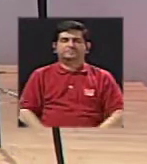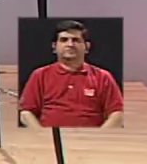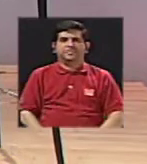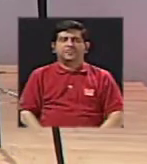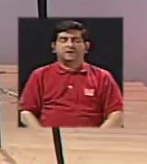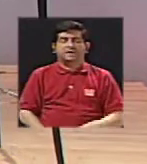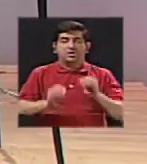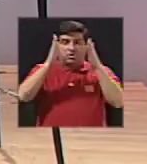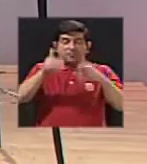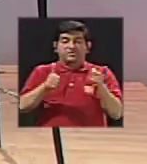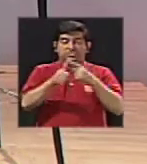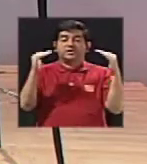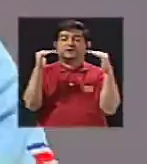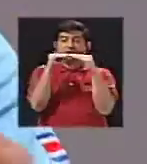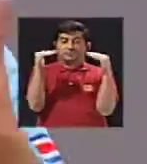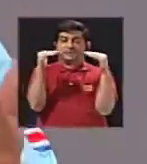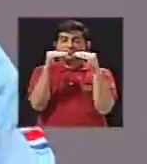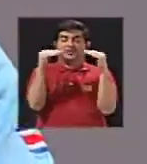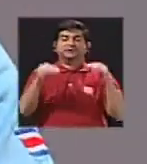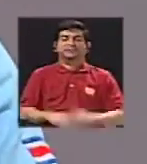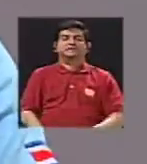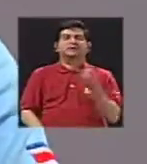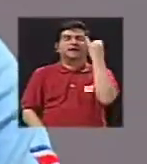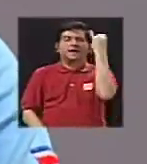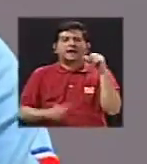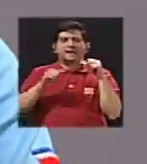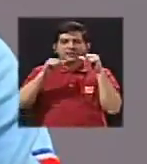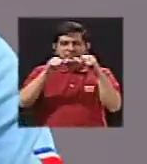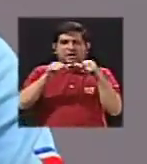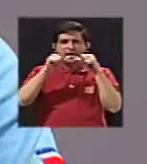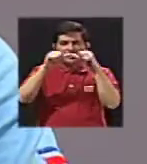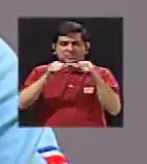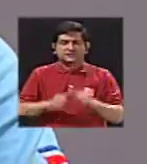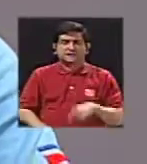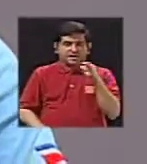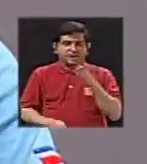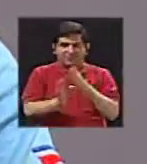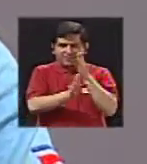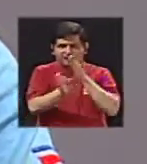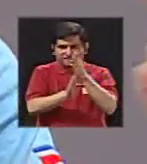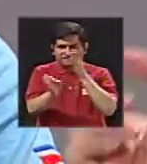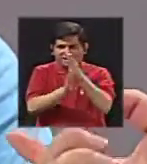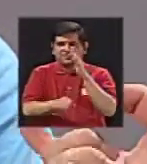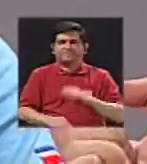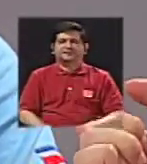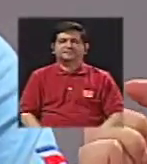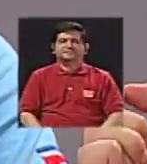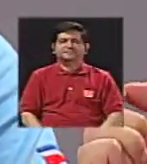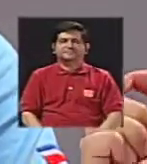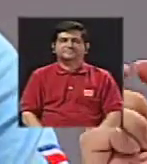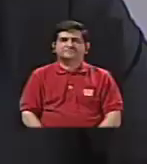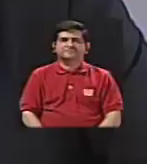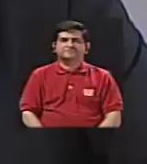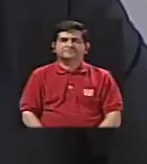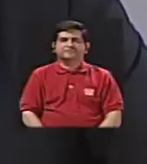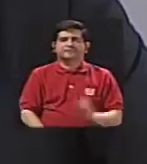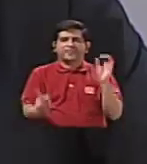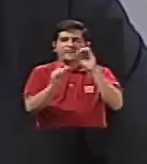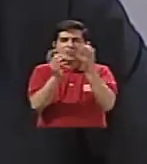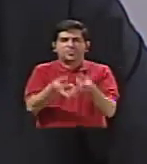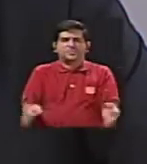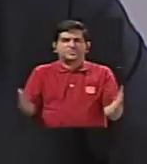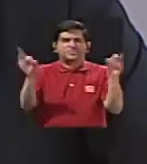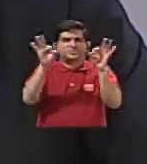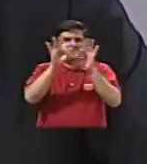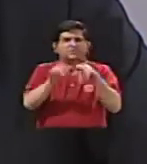pues, maestros de primer nivel y, pues, la idea es seguir en esta carrera. Y el objetivo fundamental que